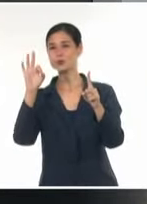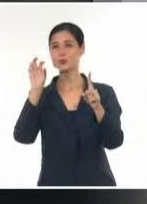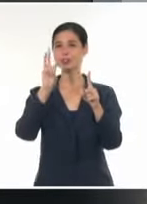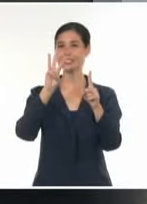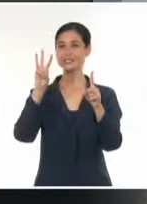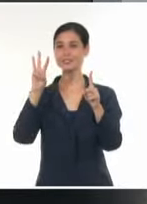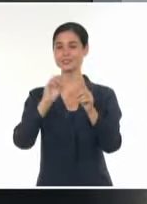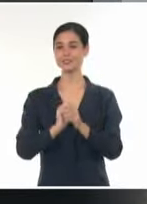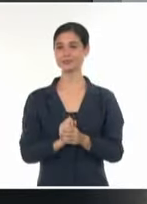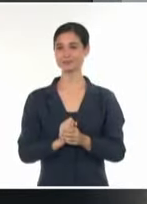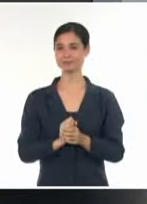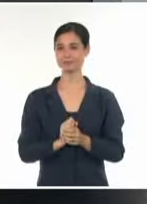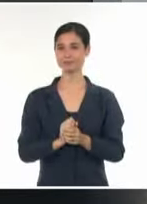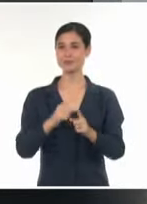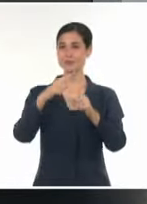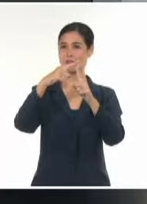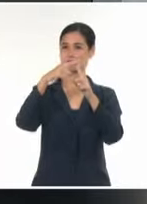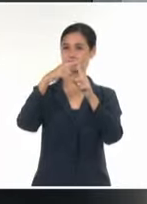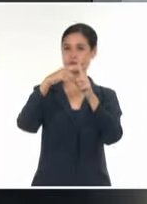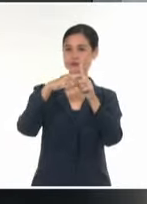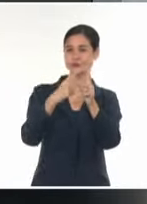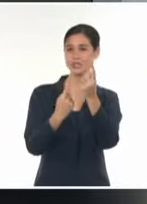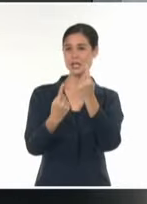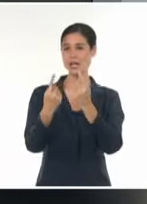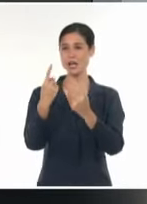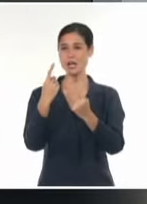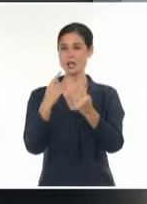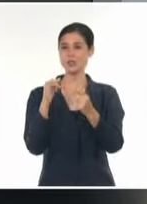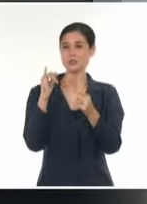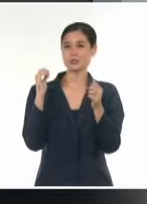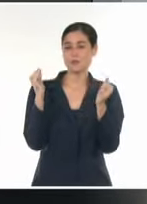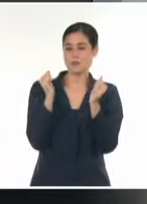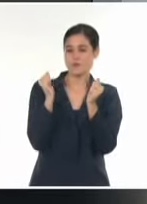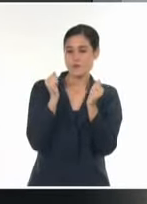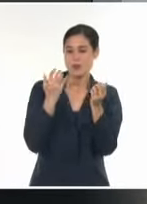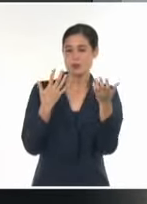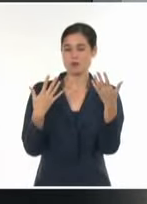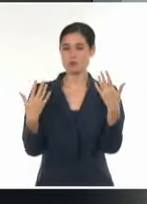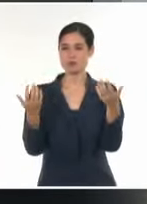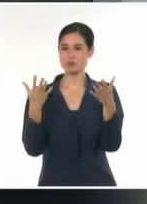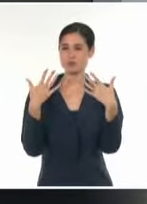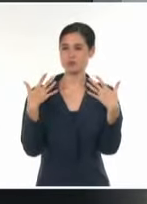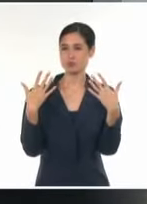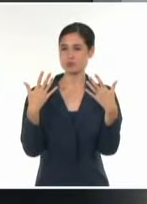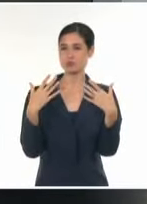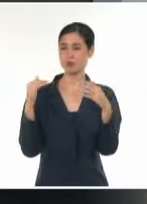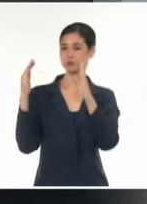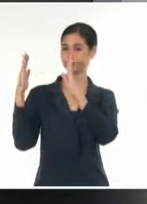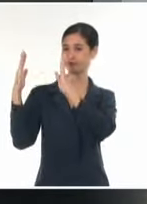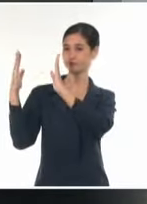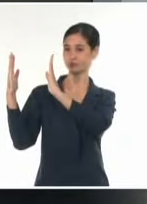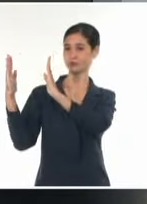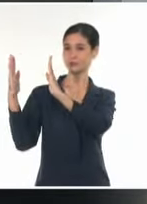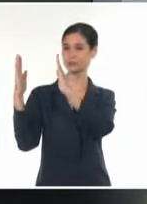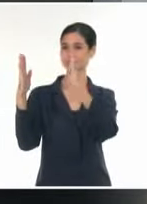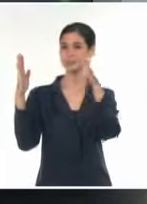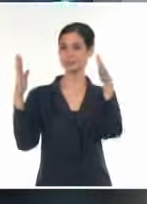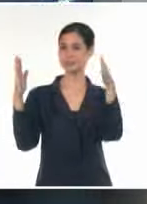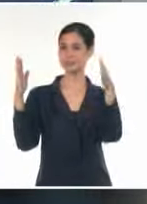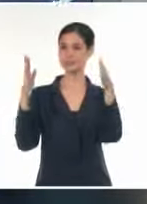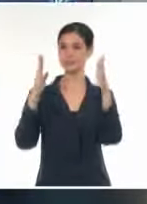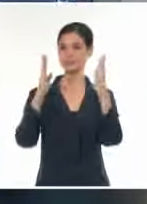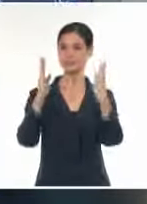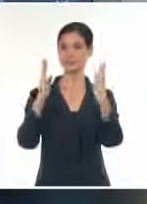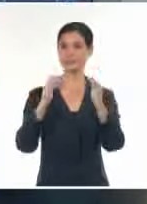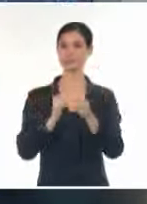descenso, como les comentaba, de las temperaturas un poco más fresco el tiempo en la parte occidental y central. Esto es todo en